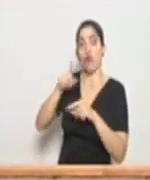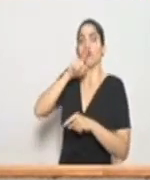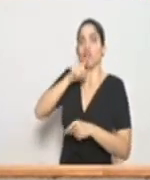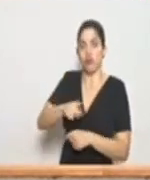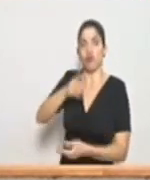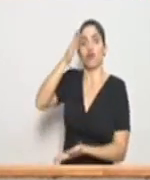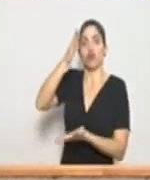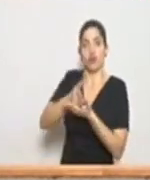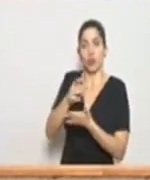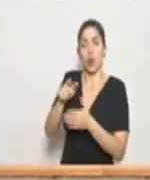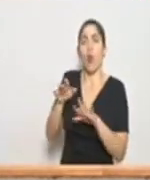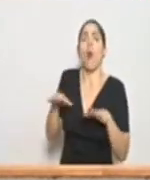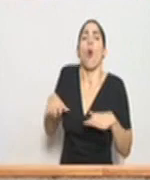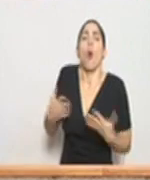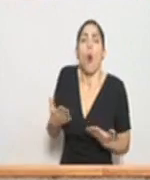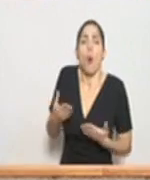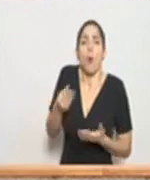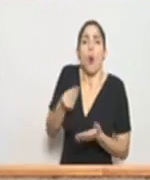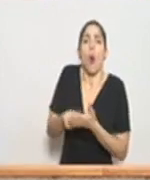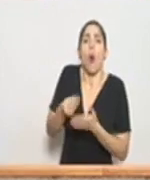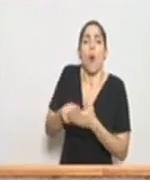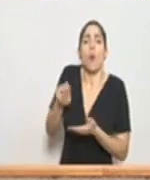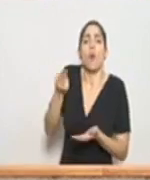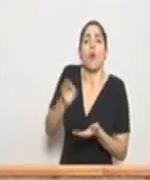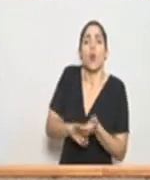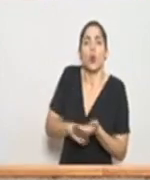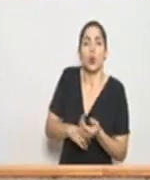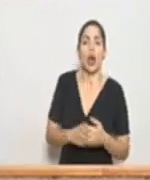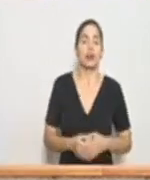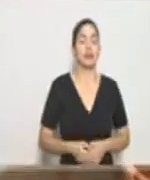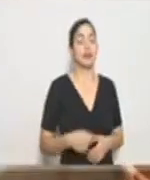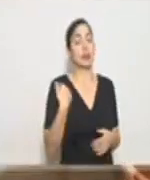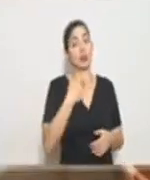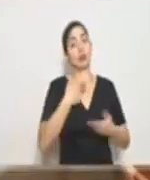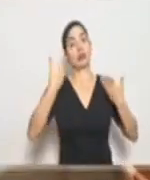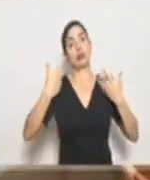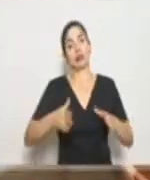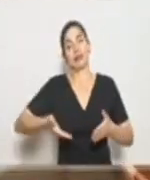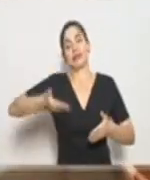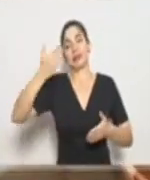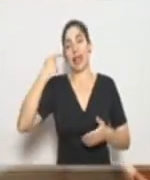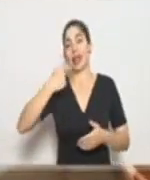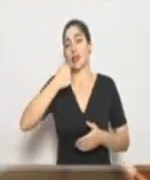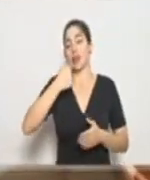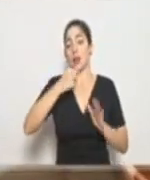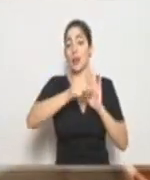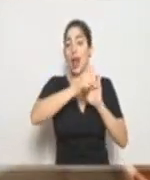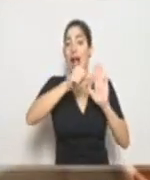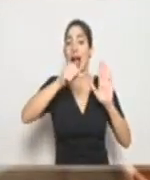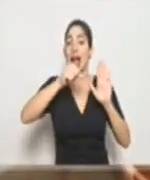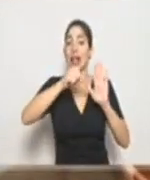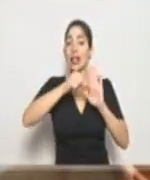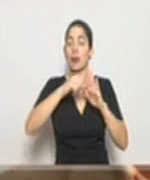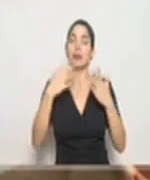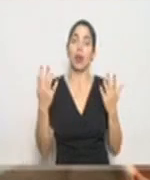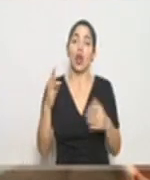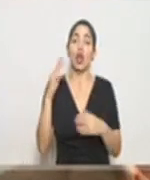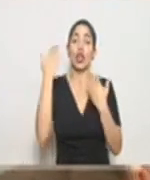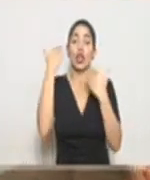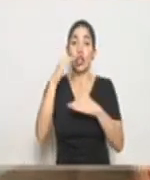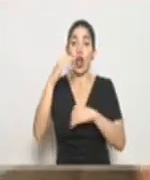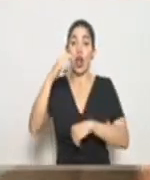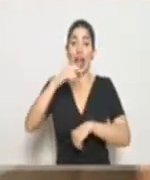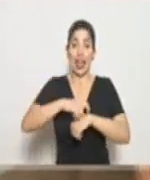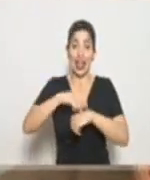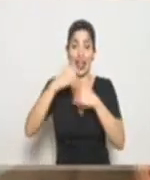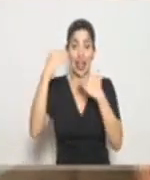cómo consiste el tema de cobro de multas bueno como ya lo hemos dicho también el artículo bueno el toque de queda en el